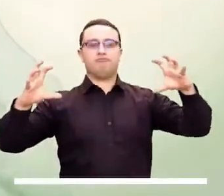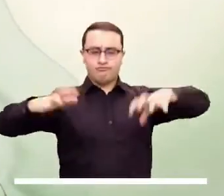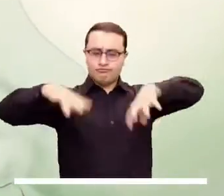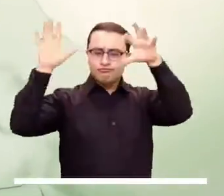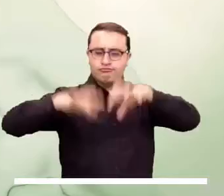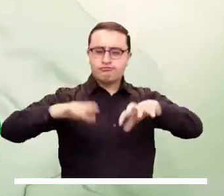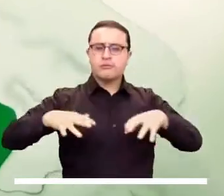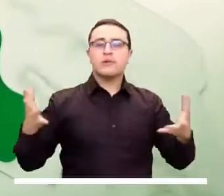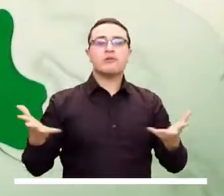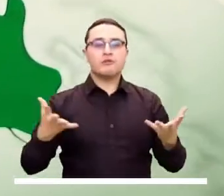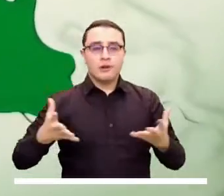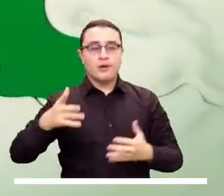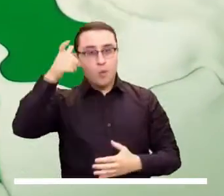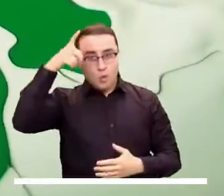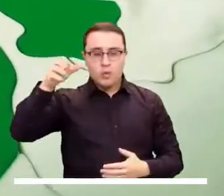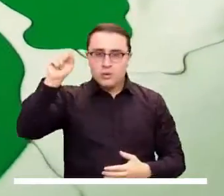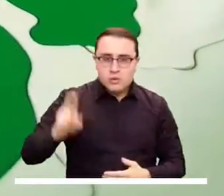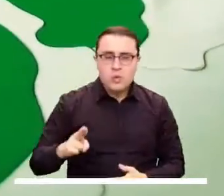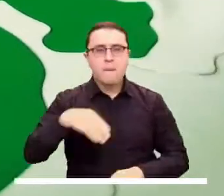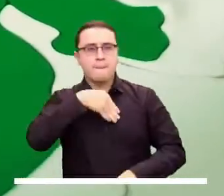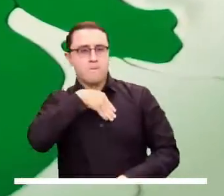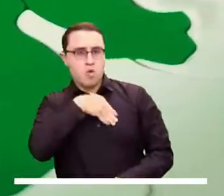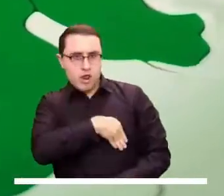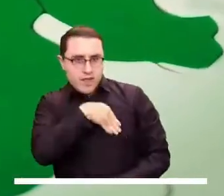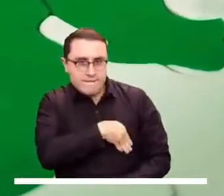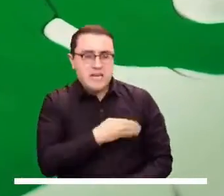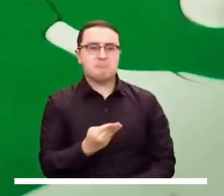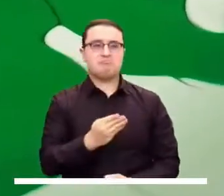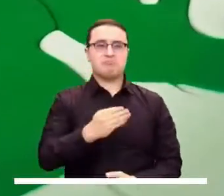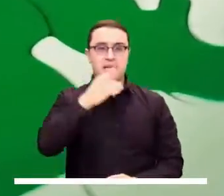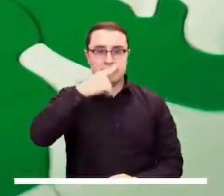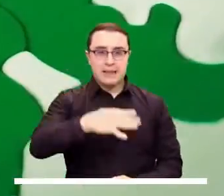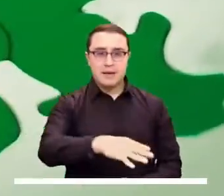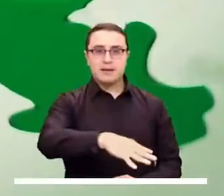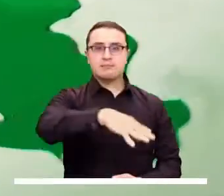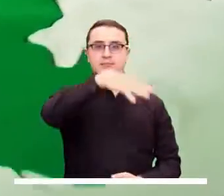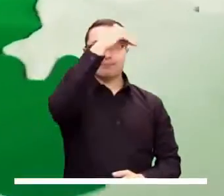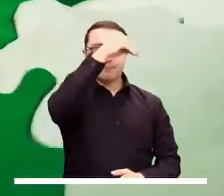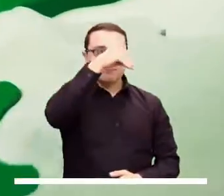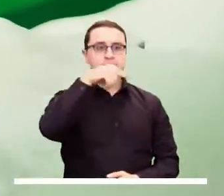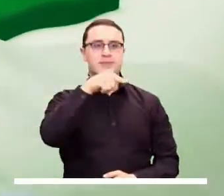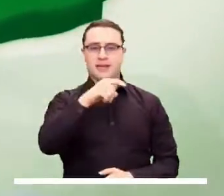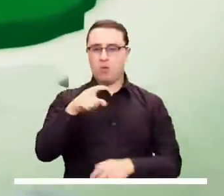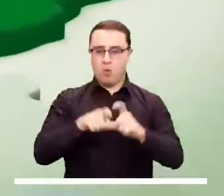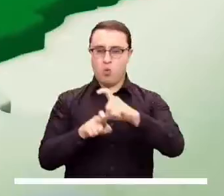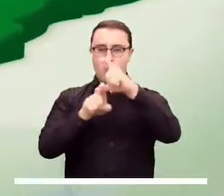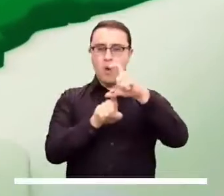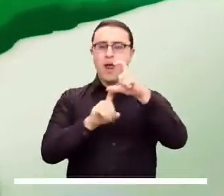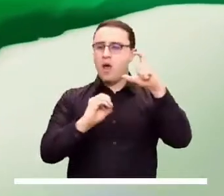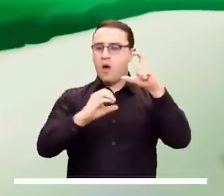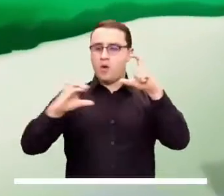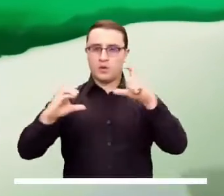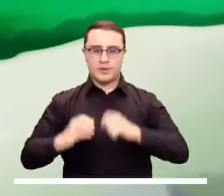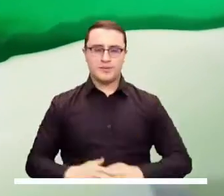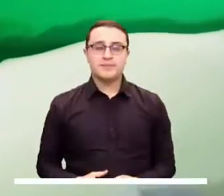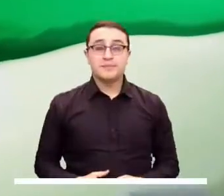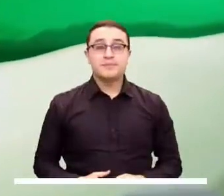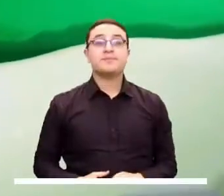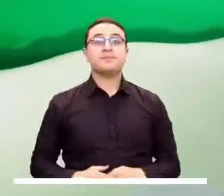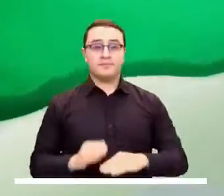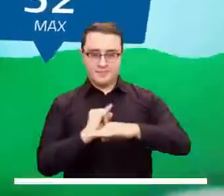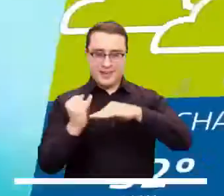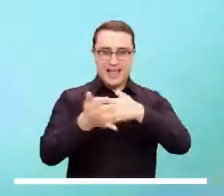Densas cadenas de nubes poblarán el Caribe, activando lluvias en el sur de Córdoba y de Bolívar, así como en la Sierra Nevada y en el